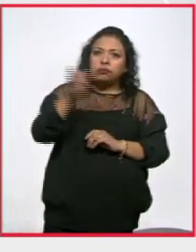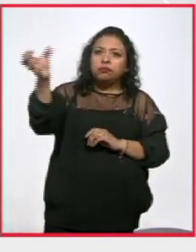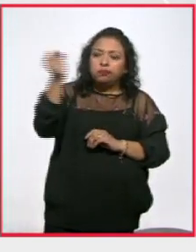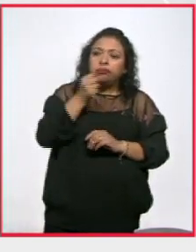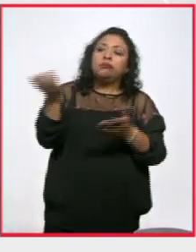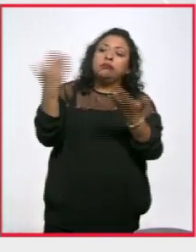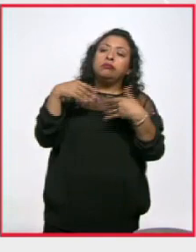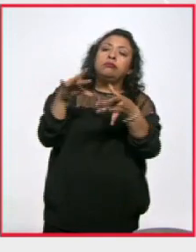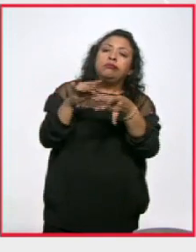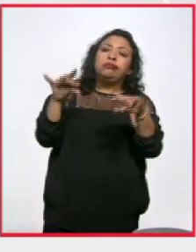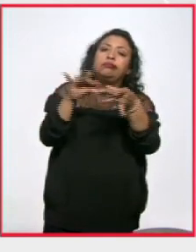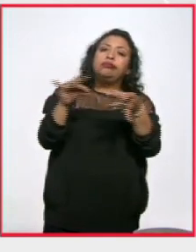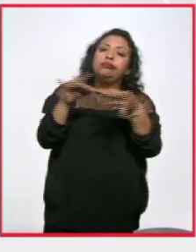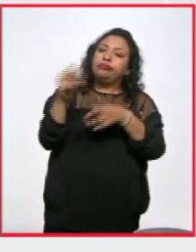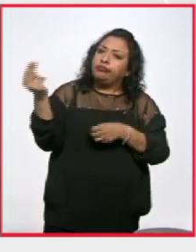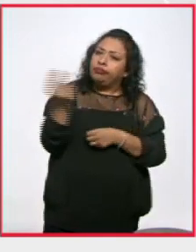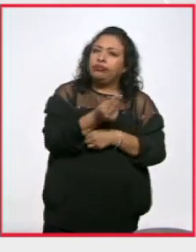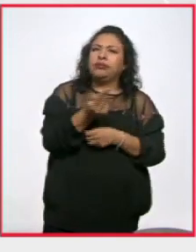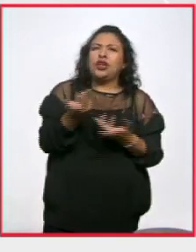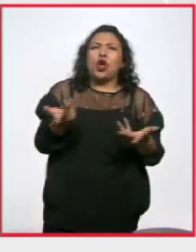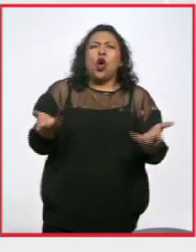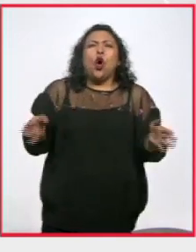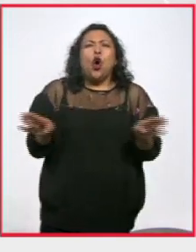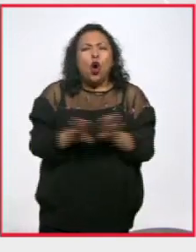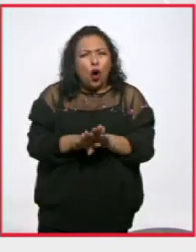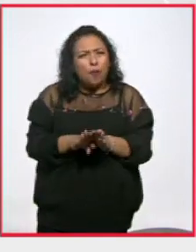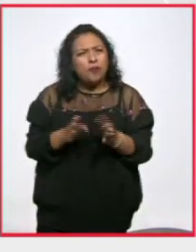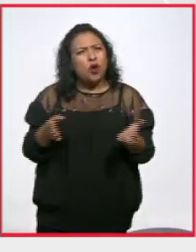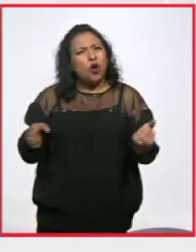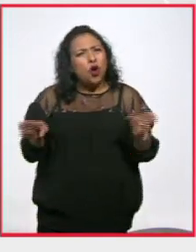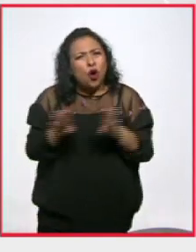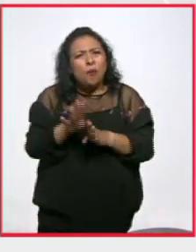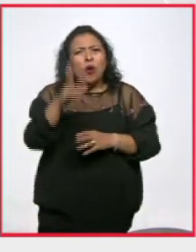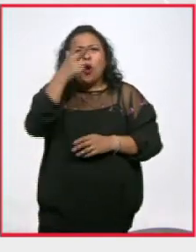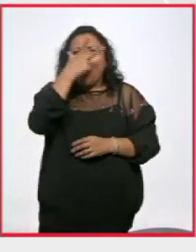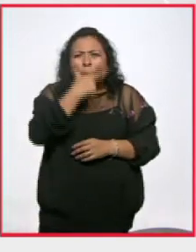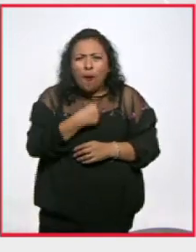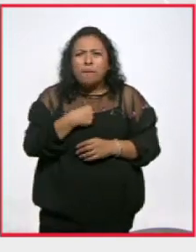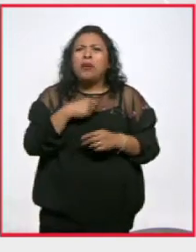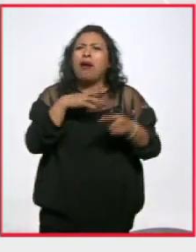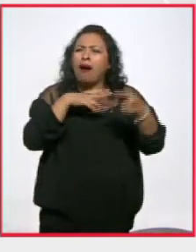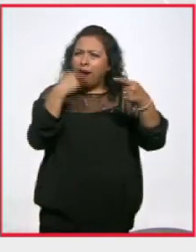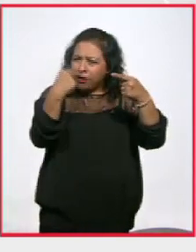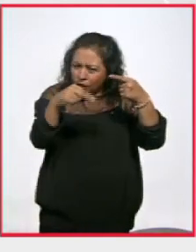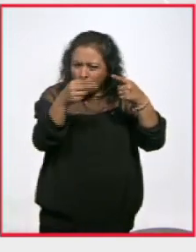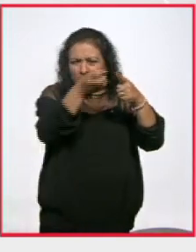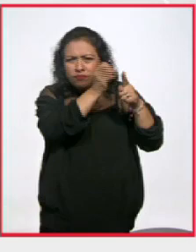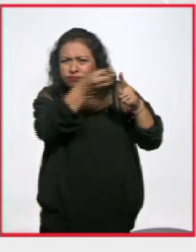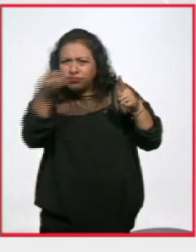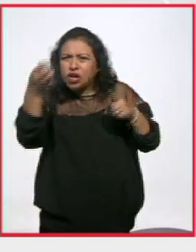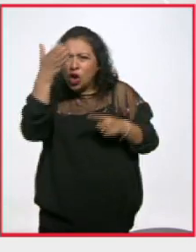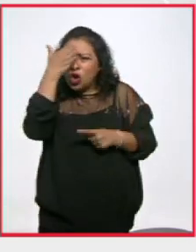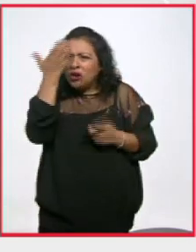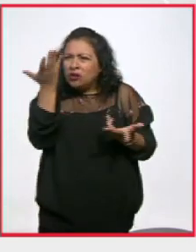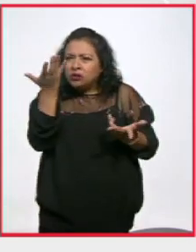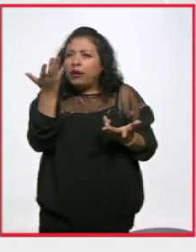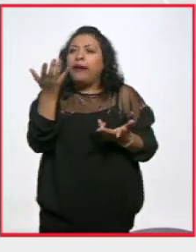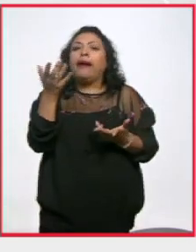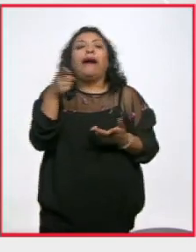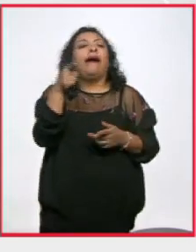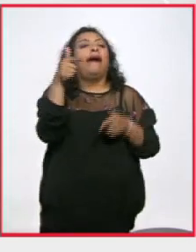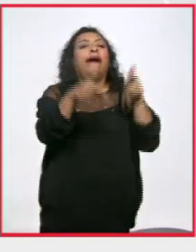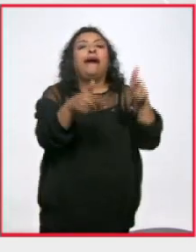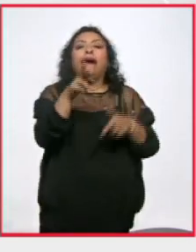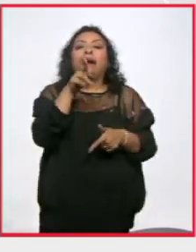cómo es posible que hagan nombres y apellidos y no quieran dar con los